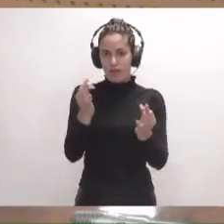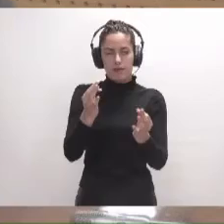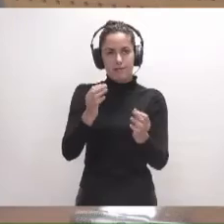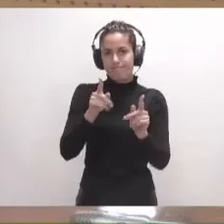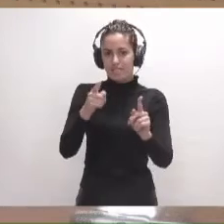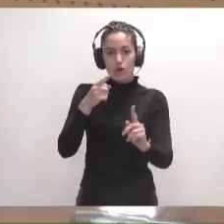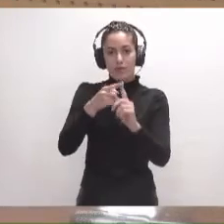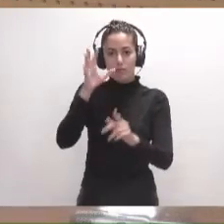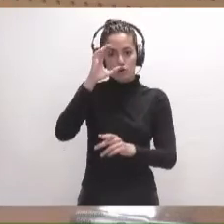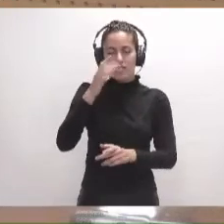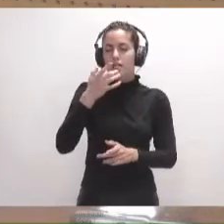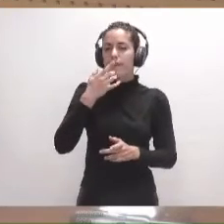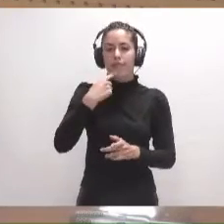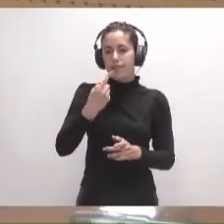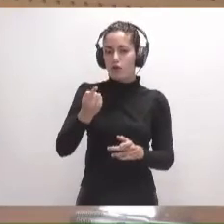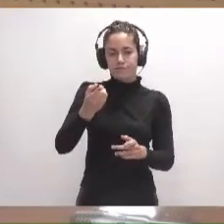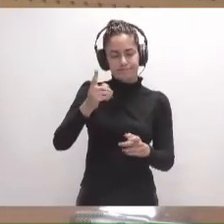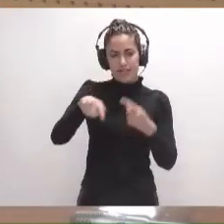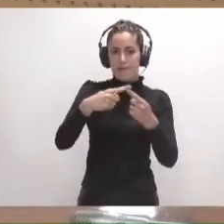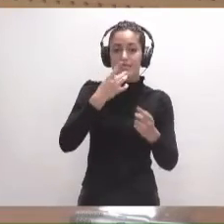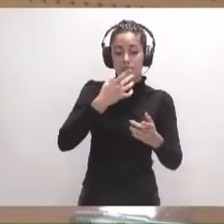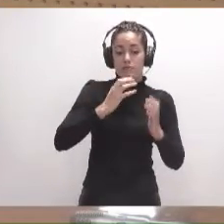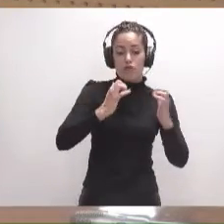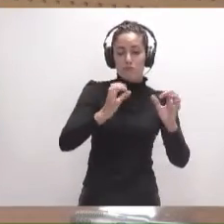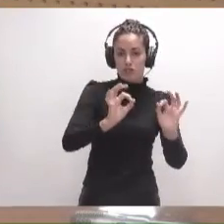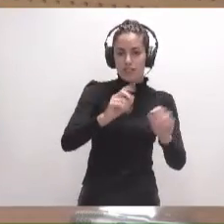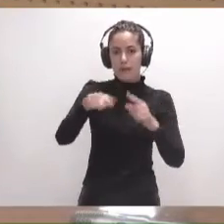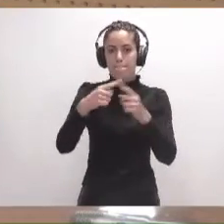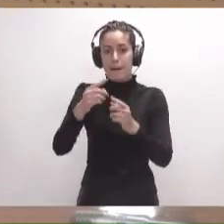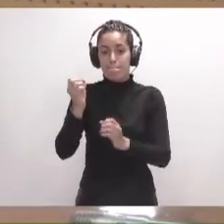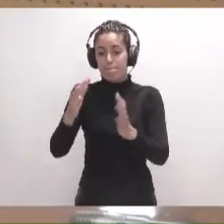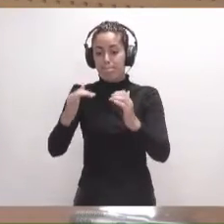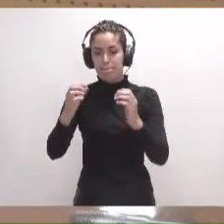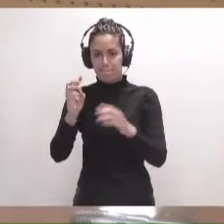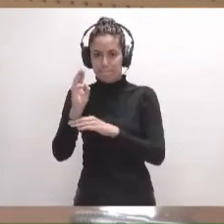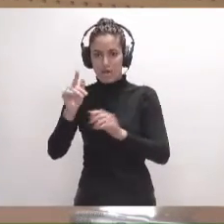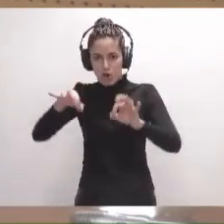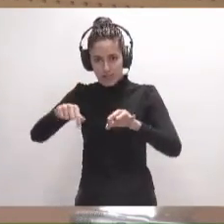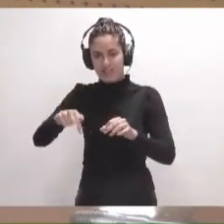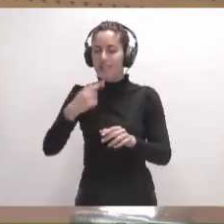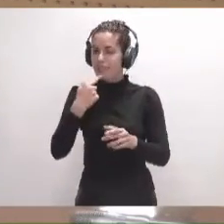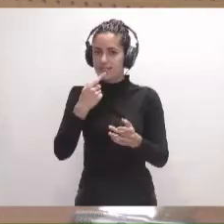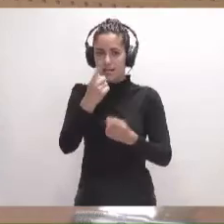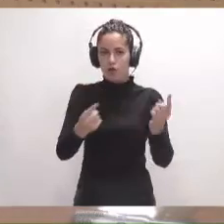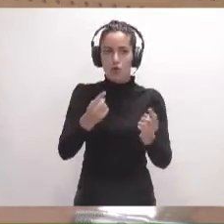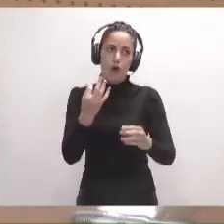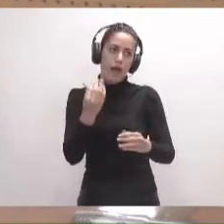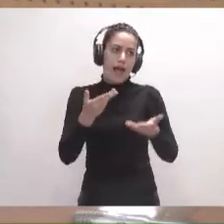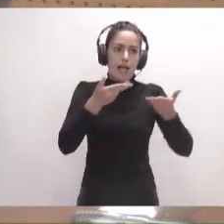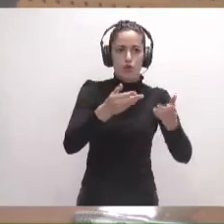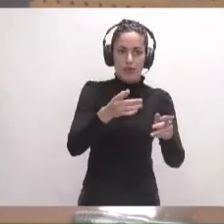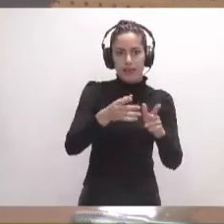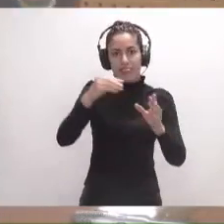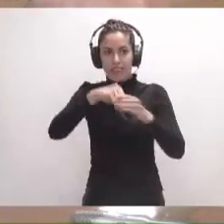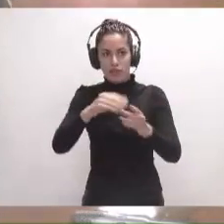decir, si en esta comisión plenaria y en este pleno, que he oído algunos grupos diciendo que se van a establecer unas ayudas que no están